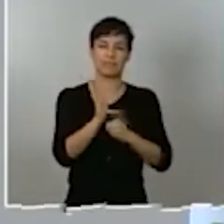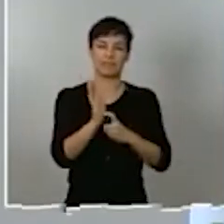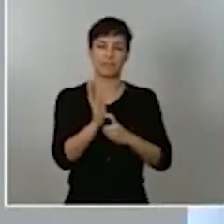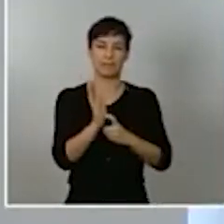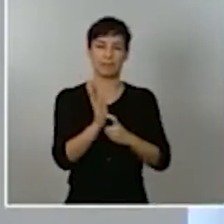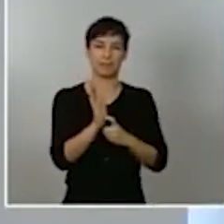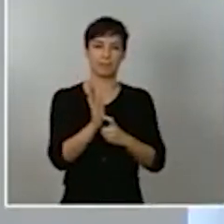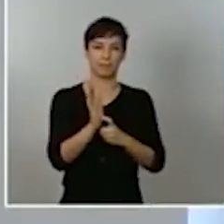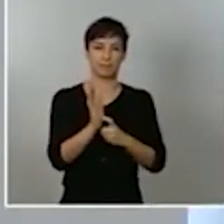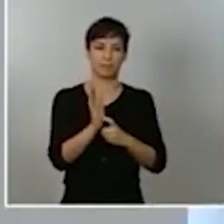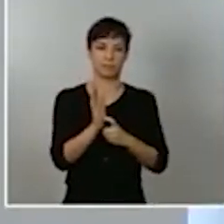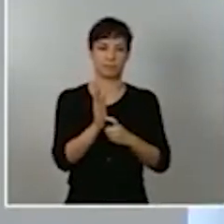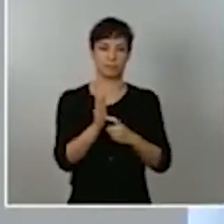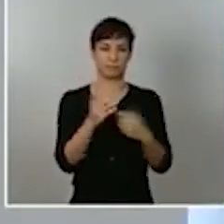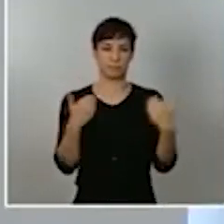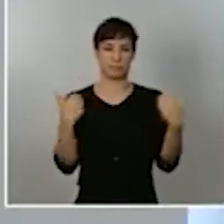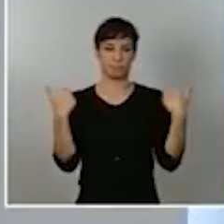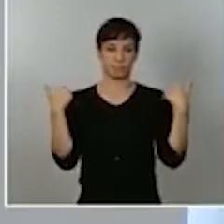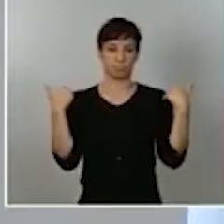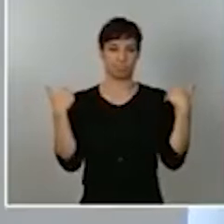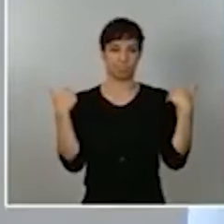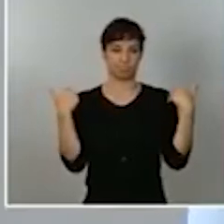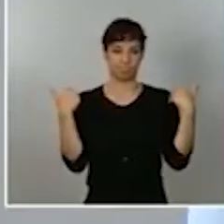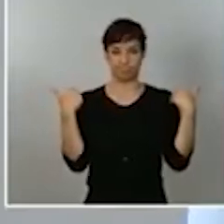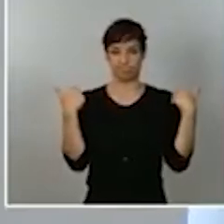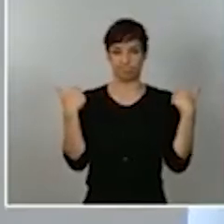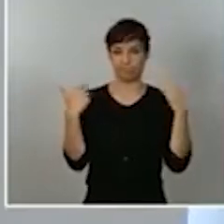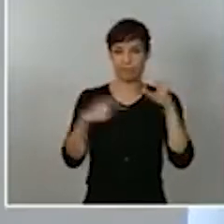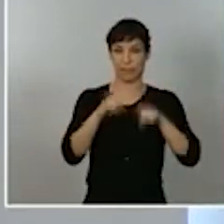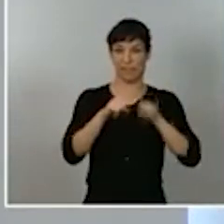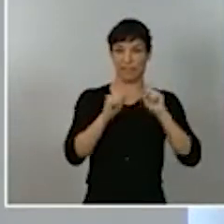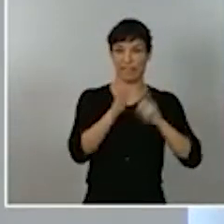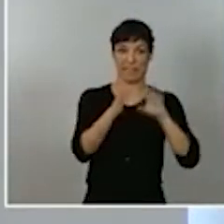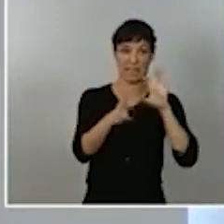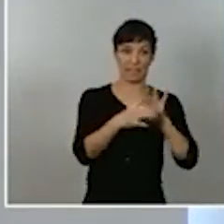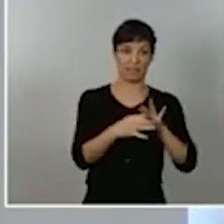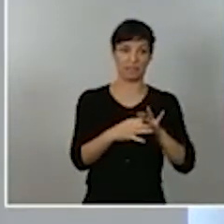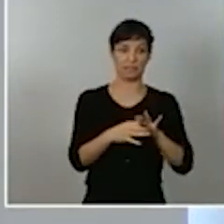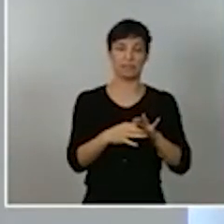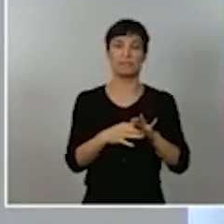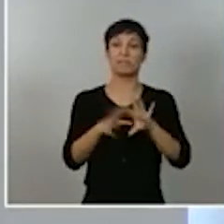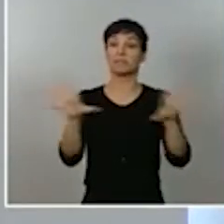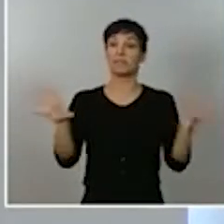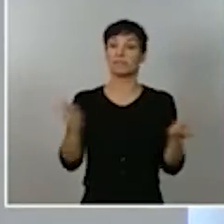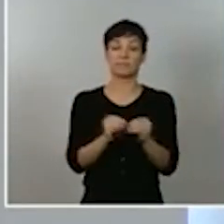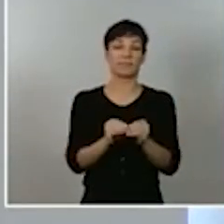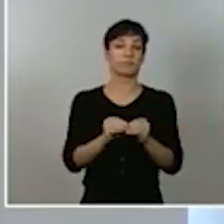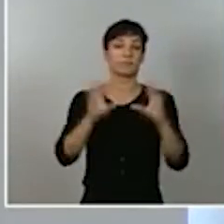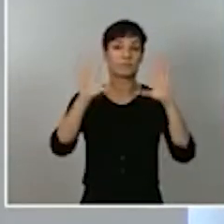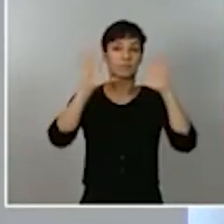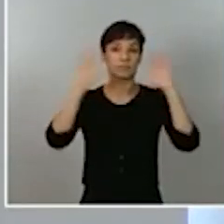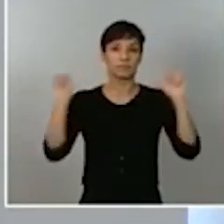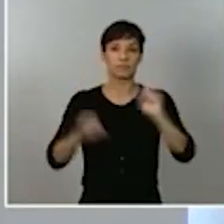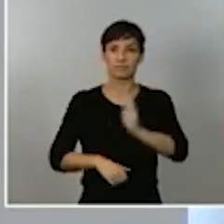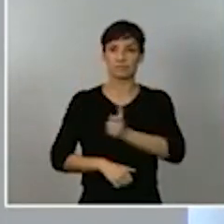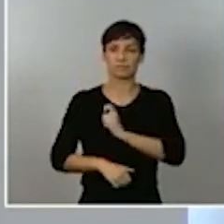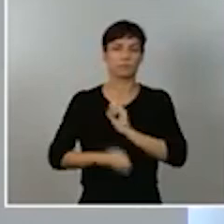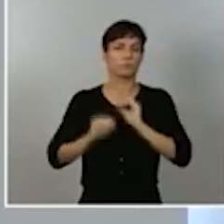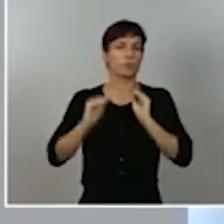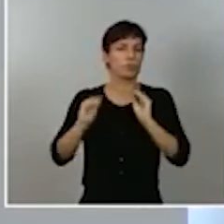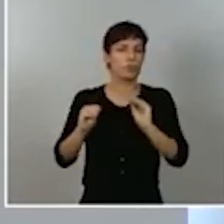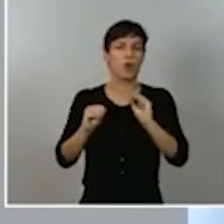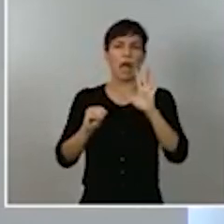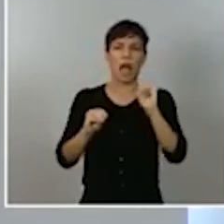competente de la legislación oportuna al respecto. Con lo cual, se aplicarán siempre las fuerzas y cuerpos tienen las herramientas y los instrumentos